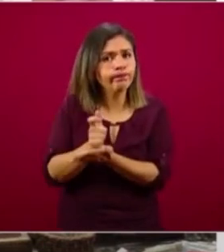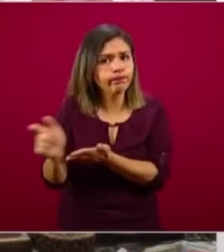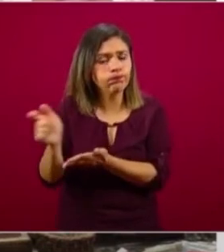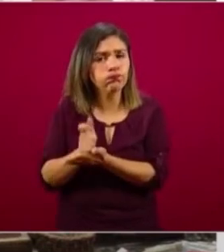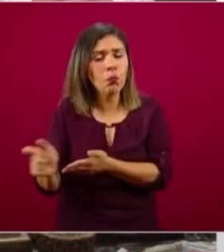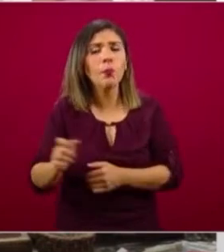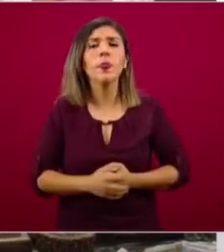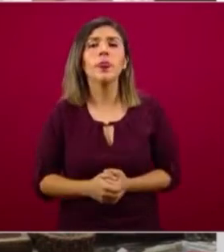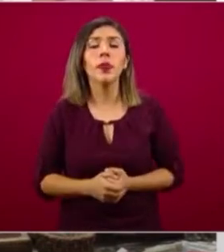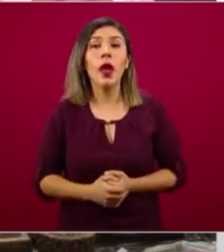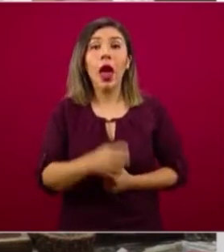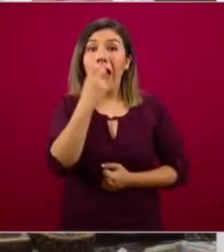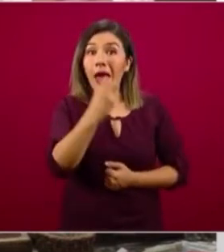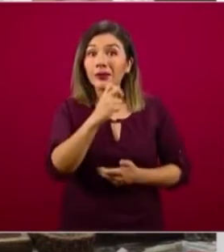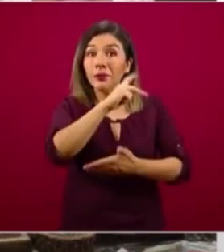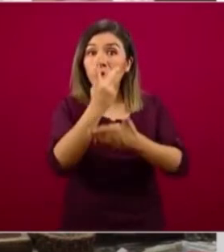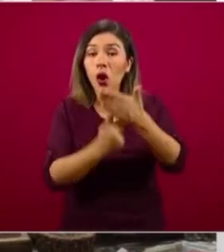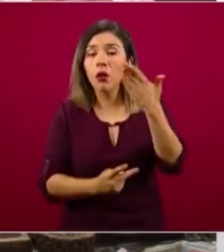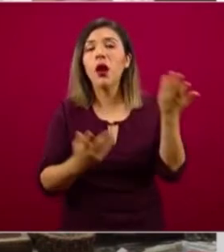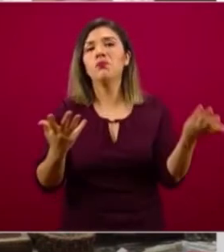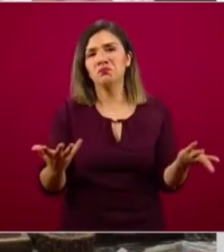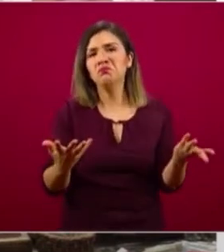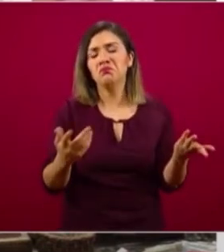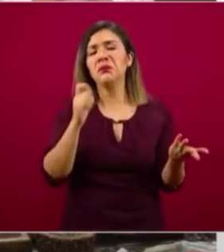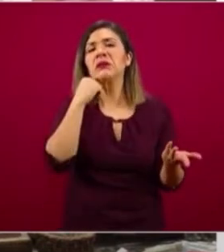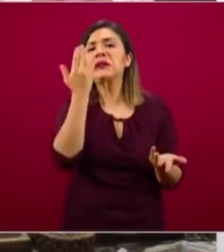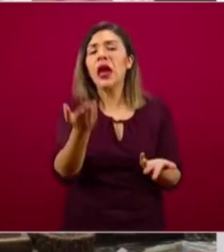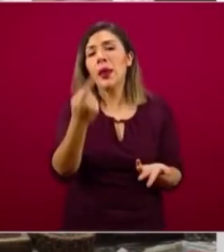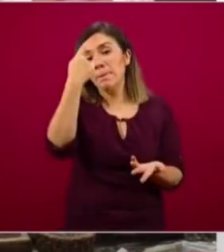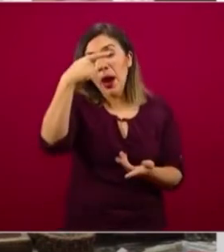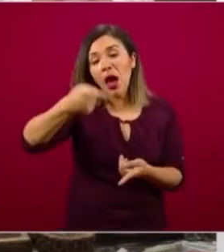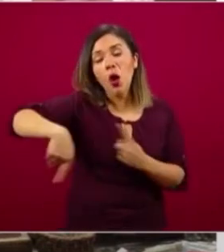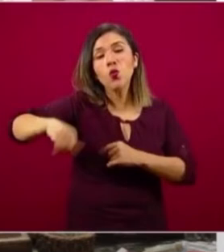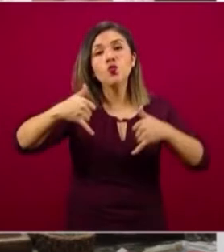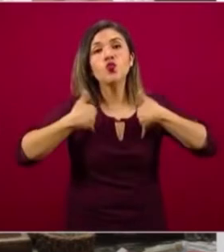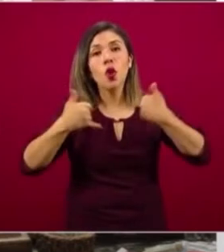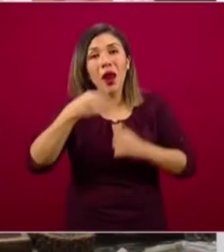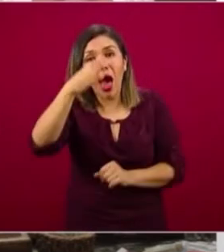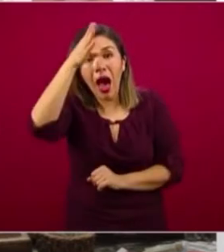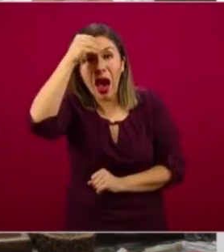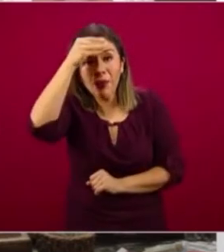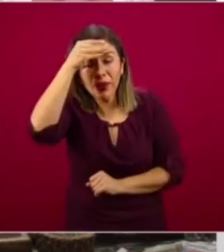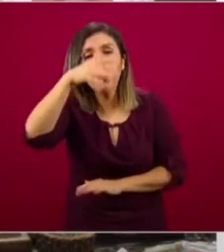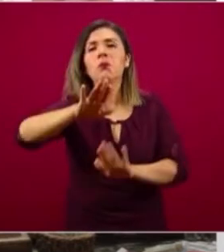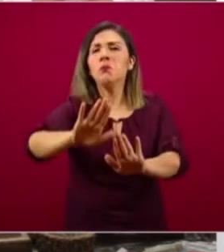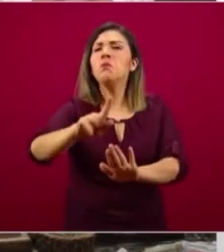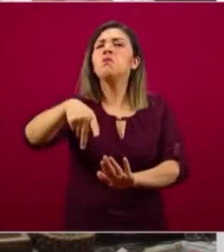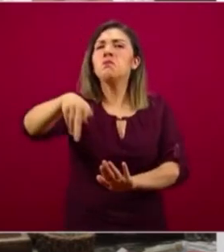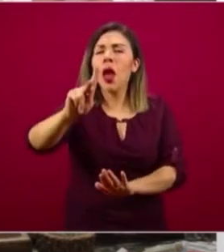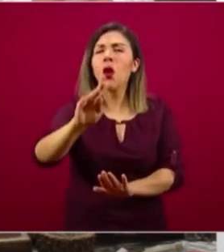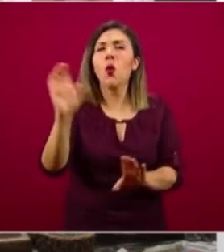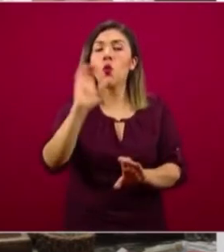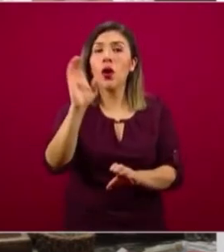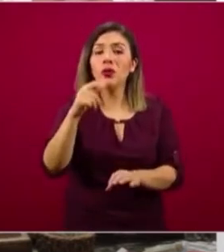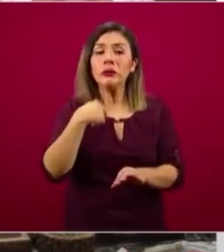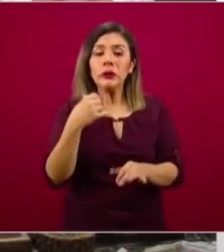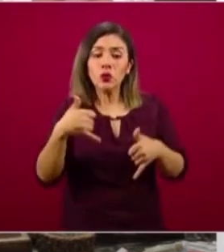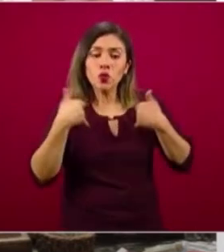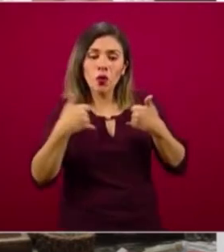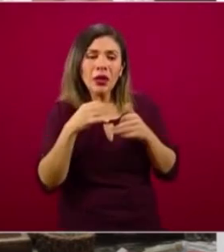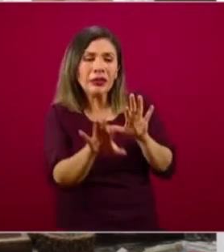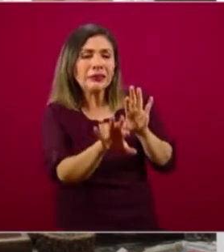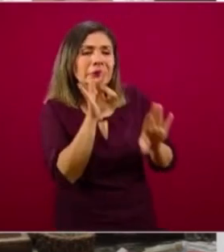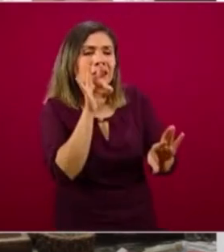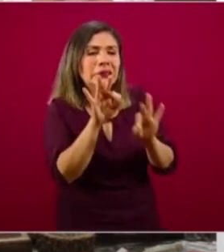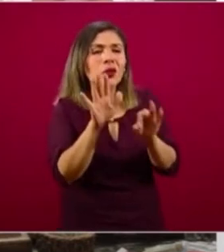Este programa tiene como finalidad que los jóvenes se capaciten, pero quizá al momento de elegir sus opciones